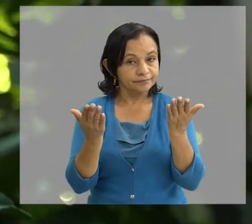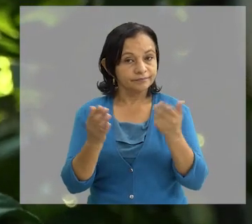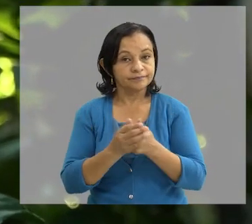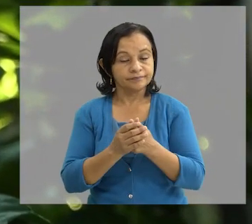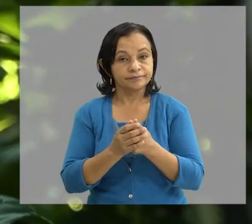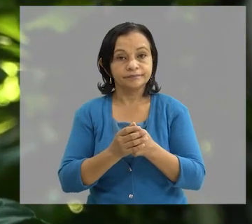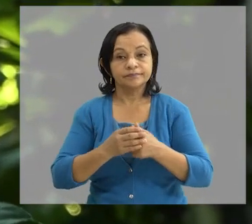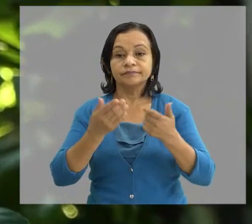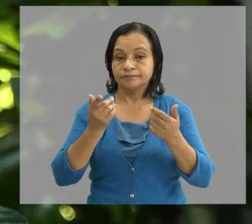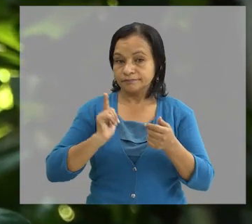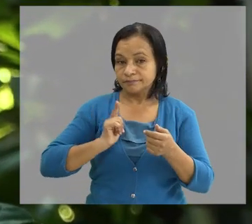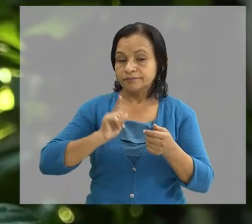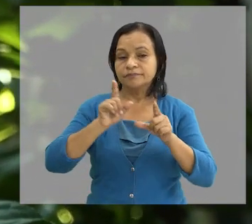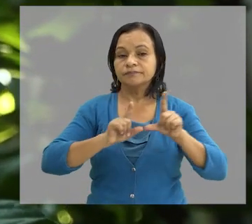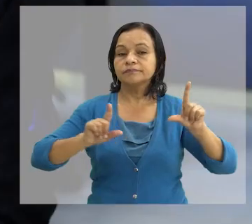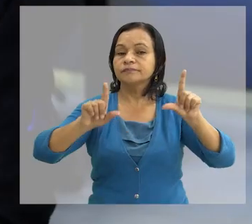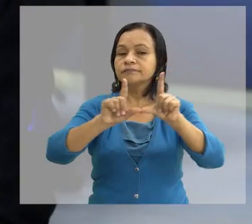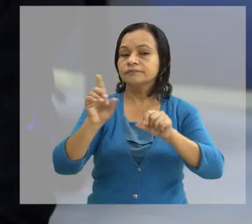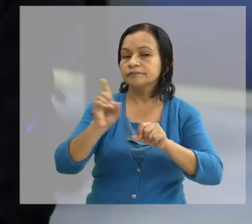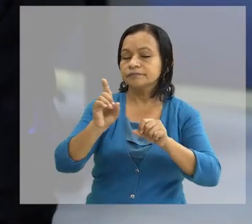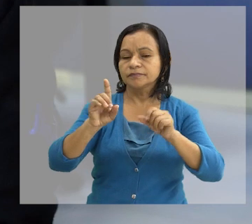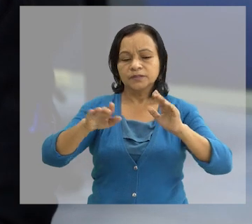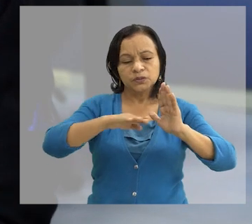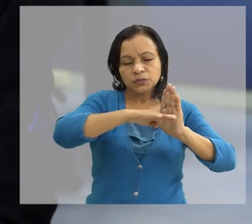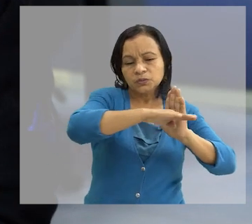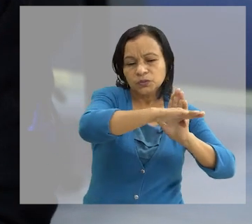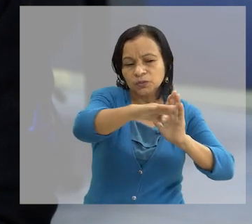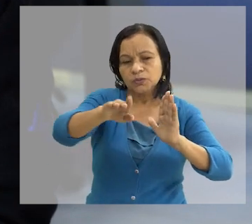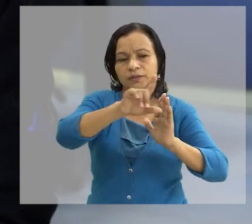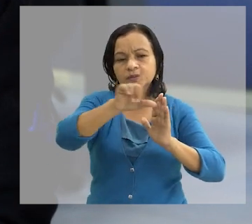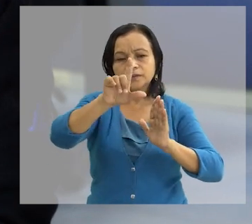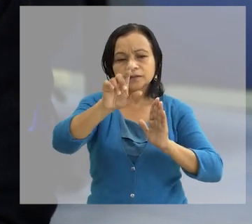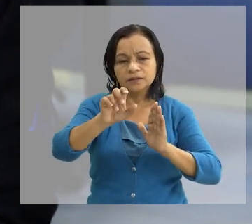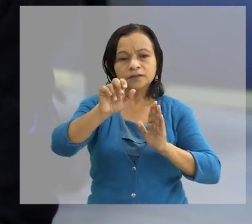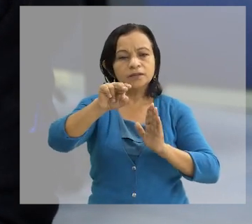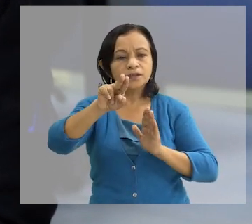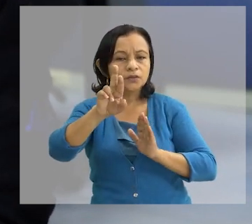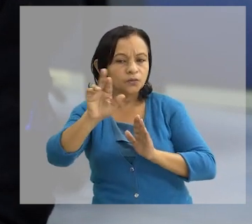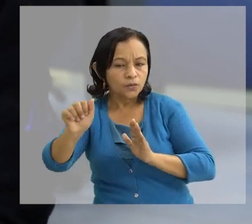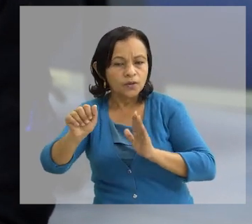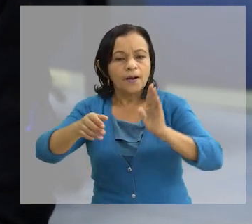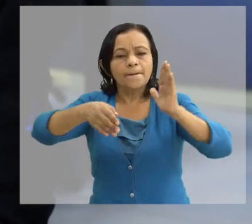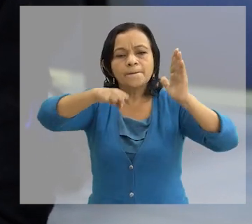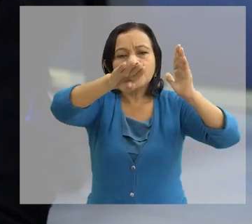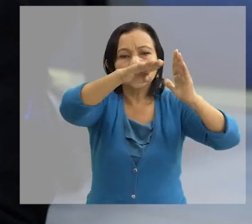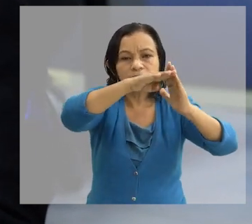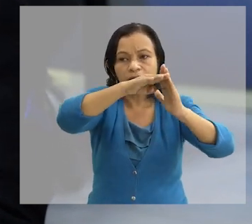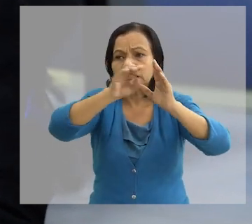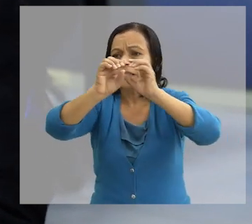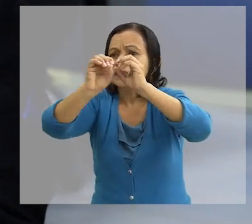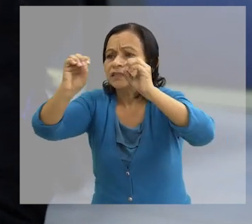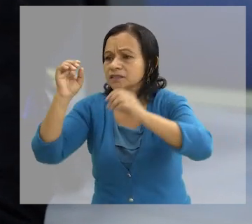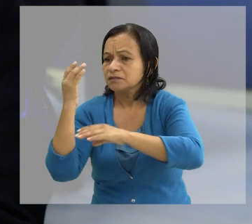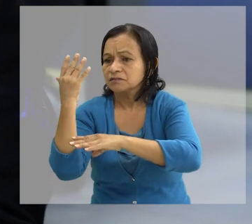nos encontramos ubicados ya sea en llanuras, en áreas despejadas, en áreas montañosas,